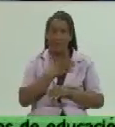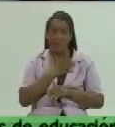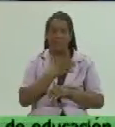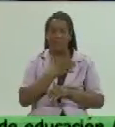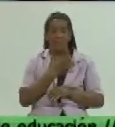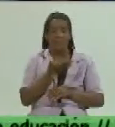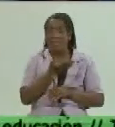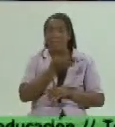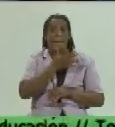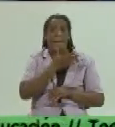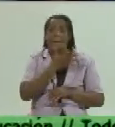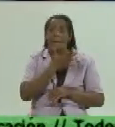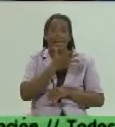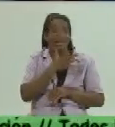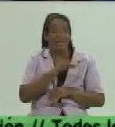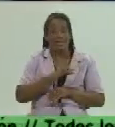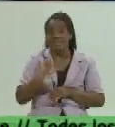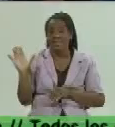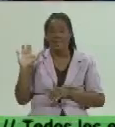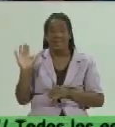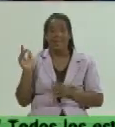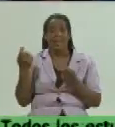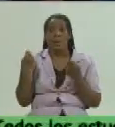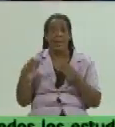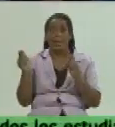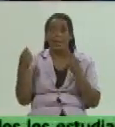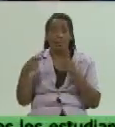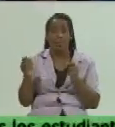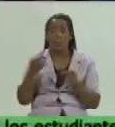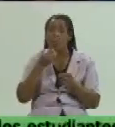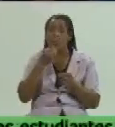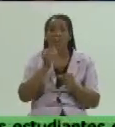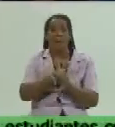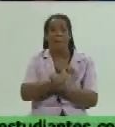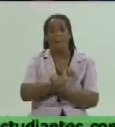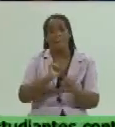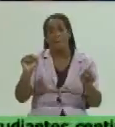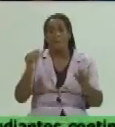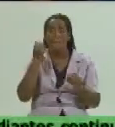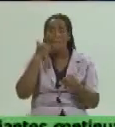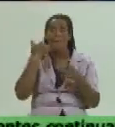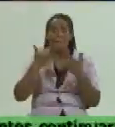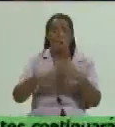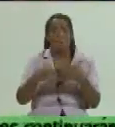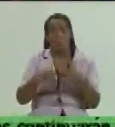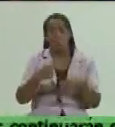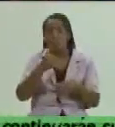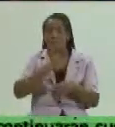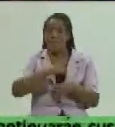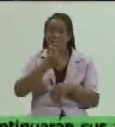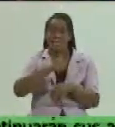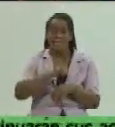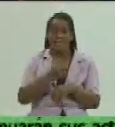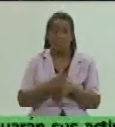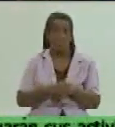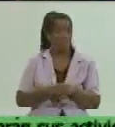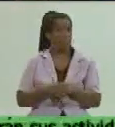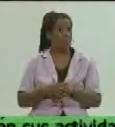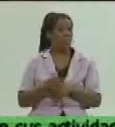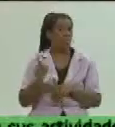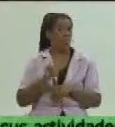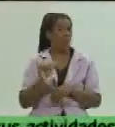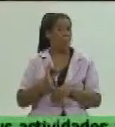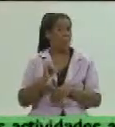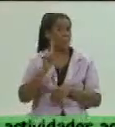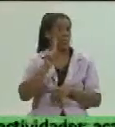parece que por parte incluso hasta de los vendedores porque podían vender así mucho más sus productos con más facilidad para cada 120 ya se